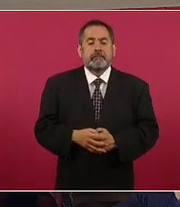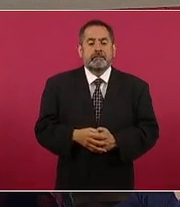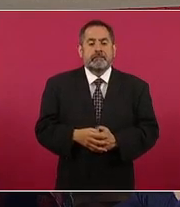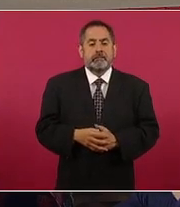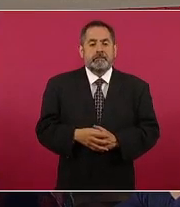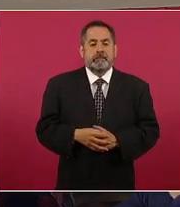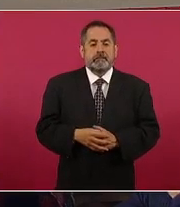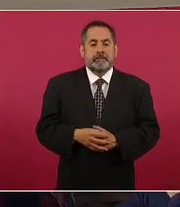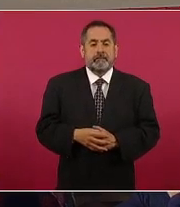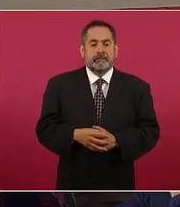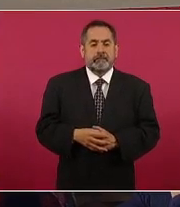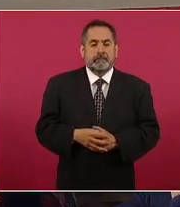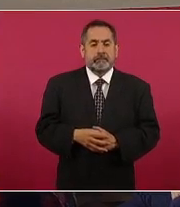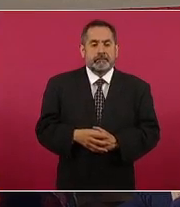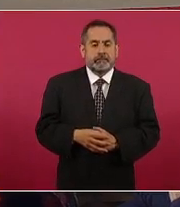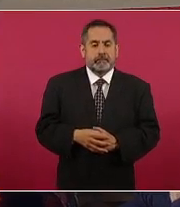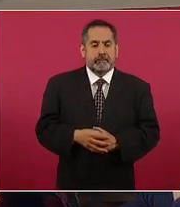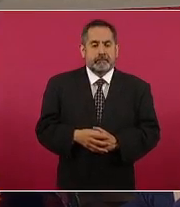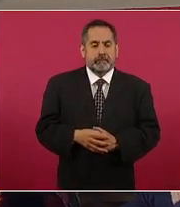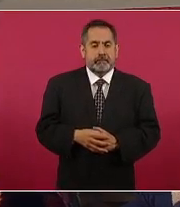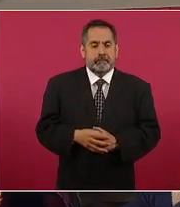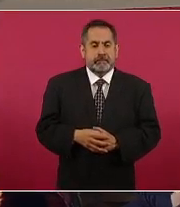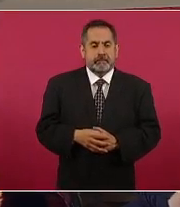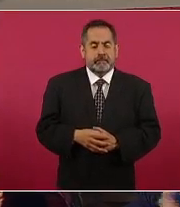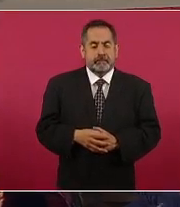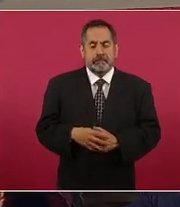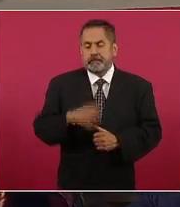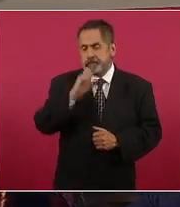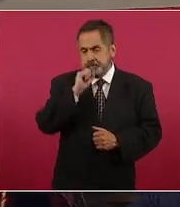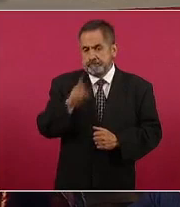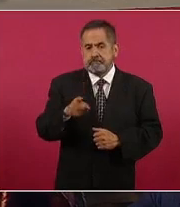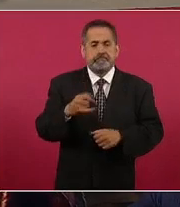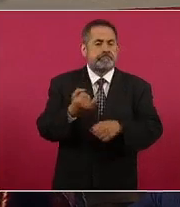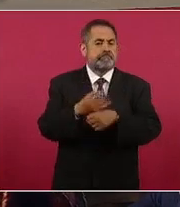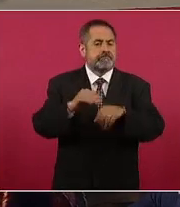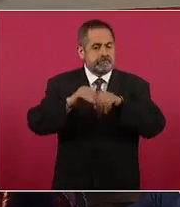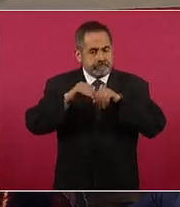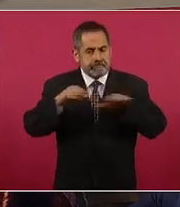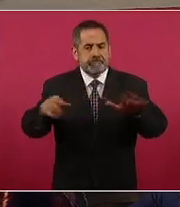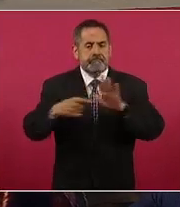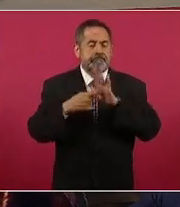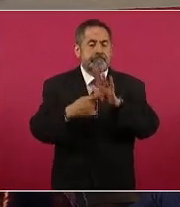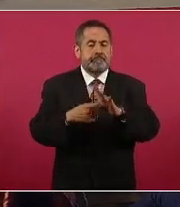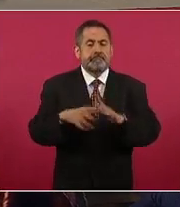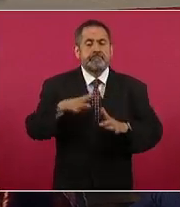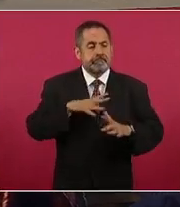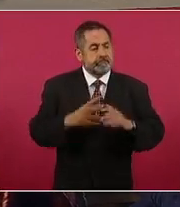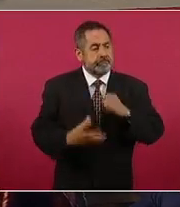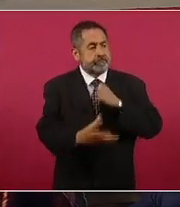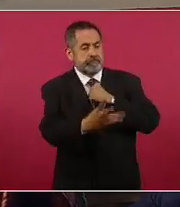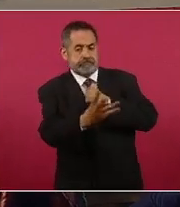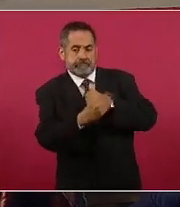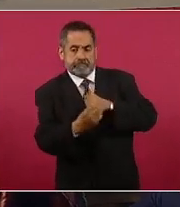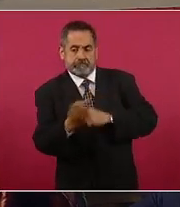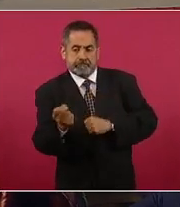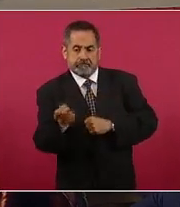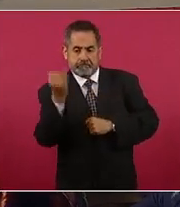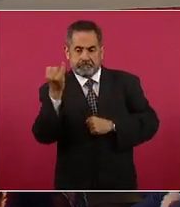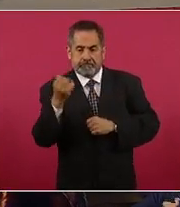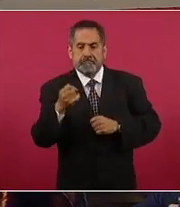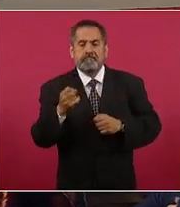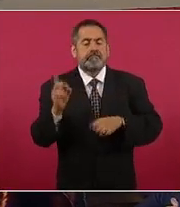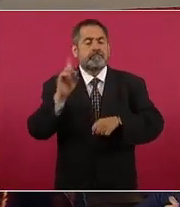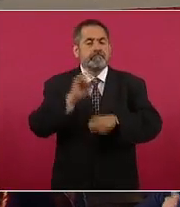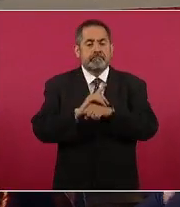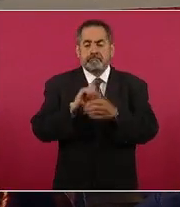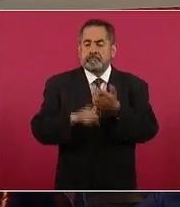Panamá. Bueno, también les informo que tenemos ya el beneplácito a partir del día